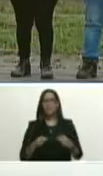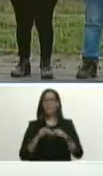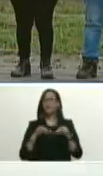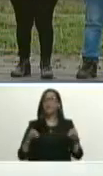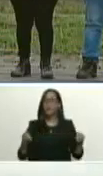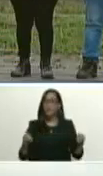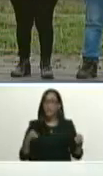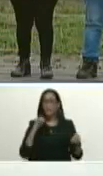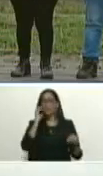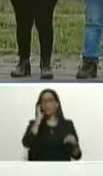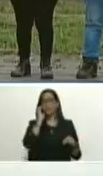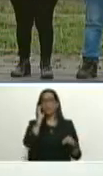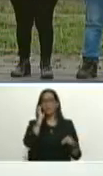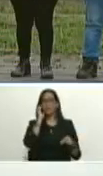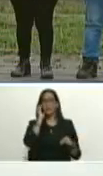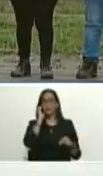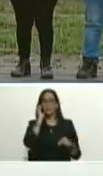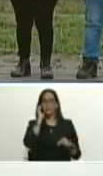como del ser humano